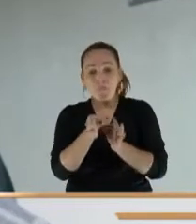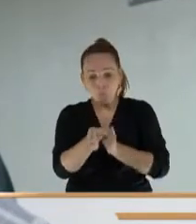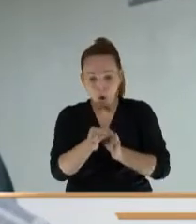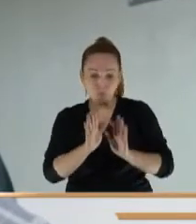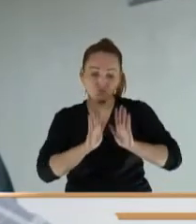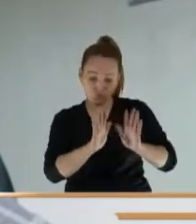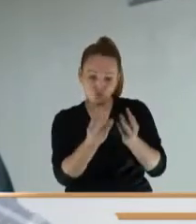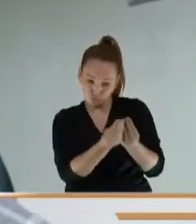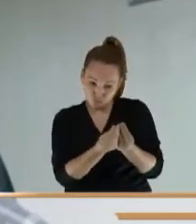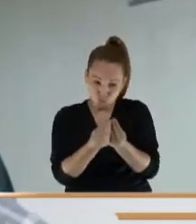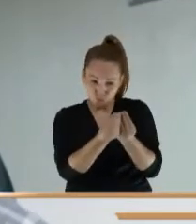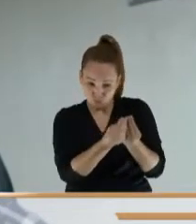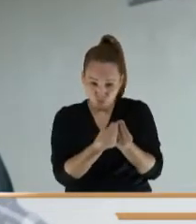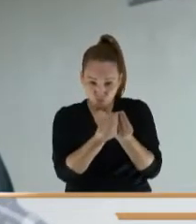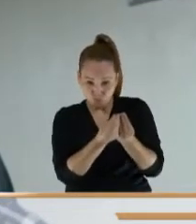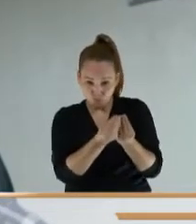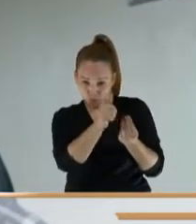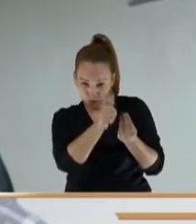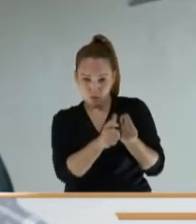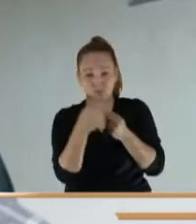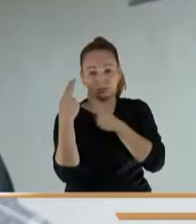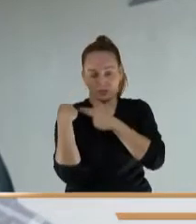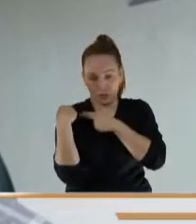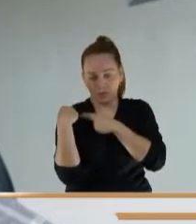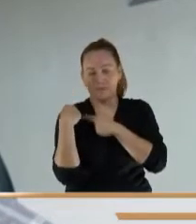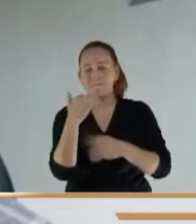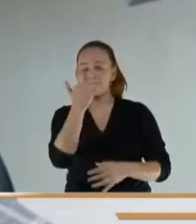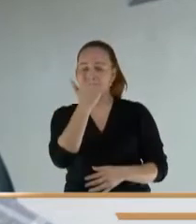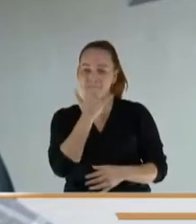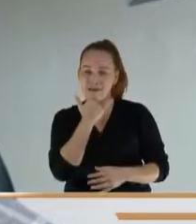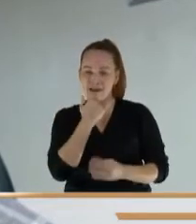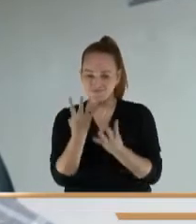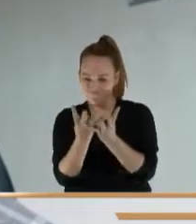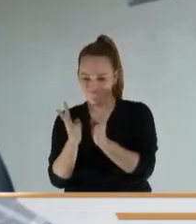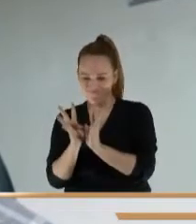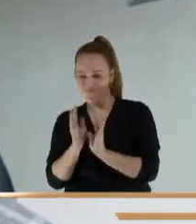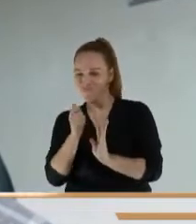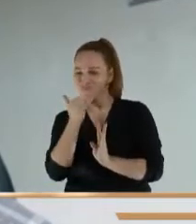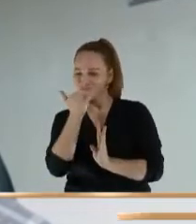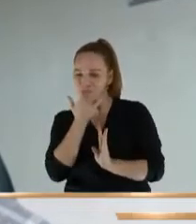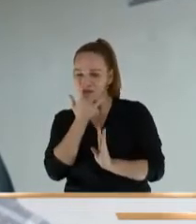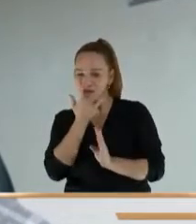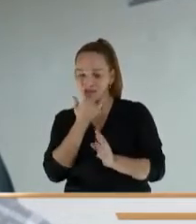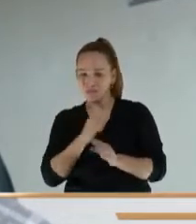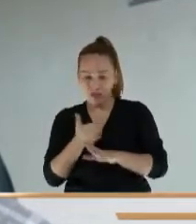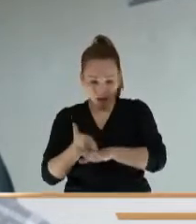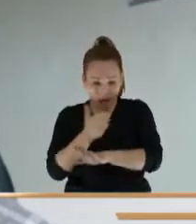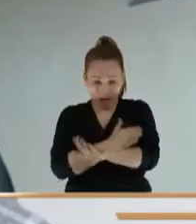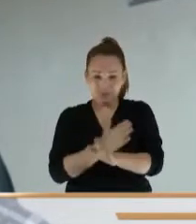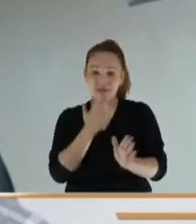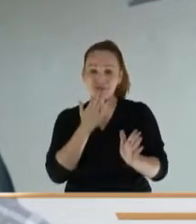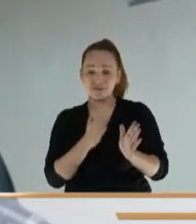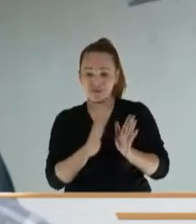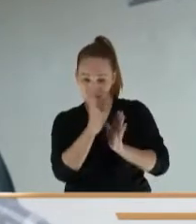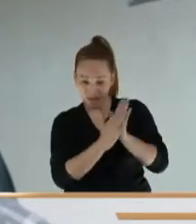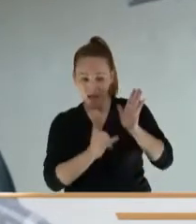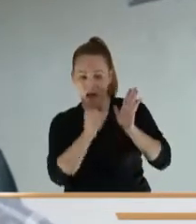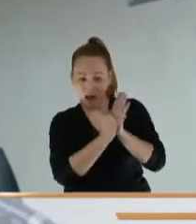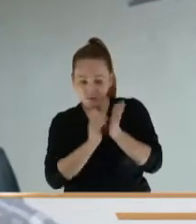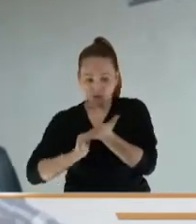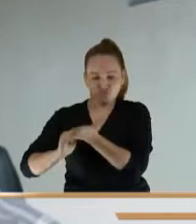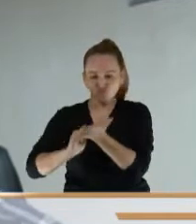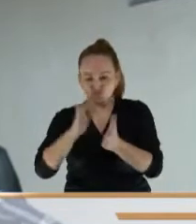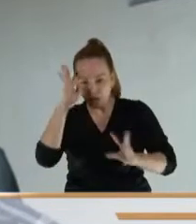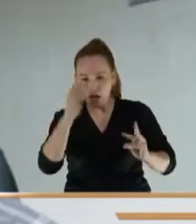labor como concejalas. Pero se cometió un error en el acta de conciliación y es que